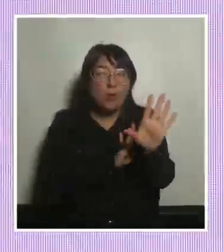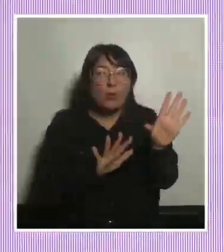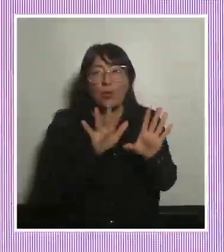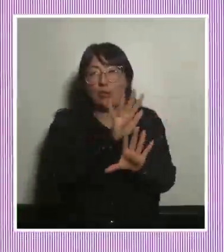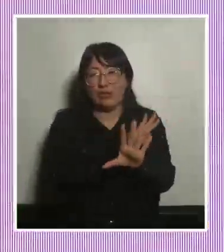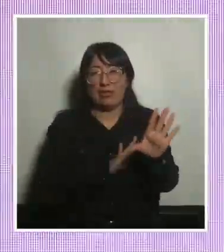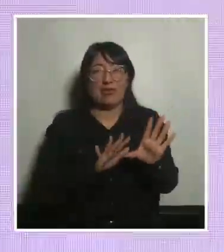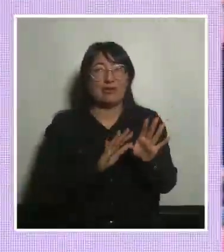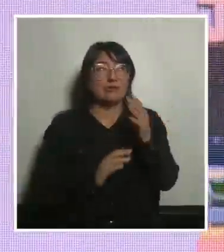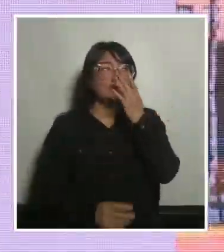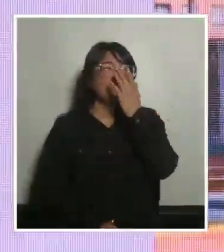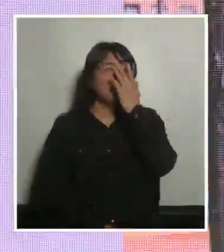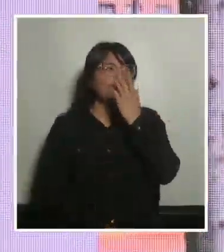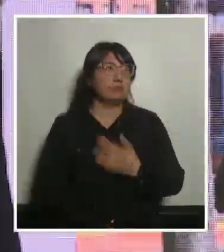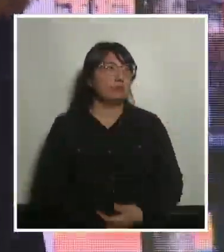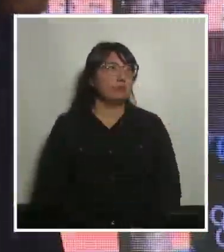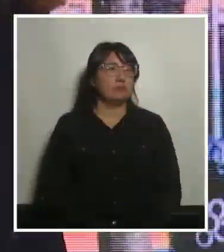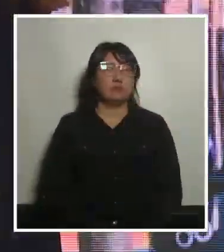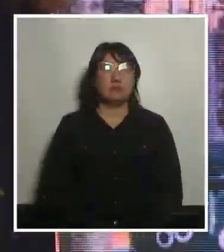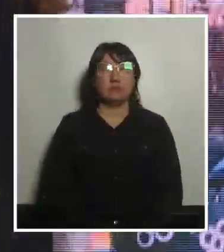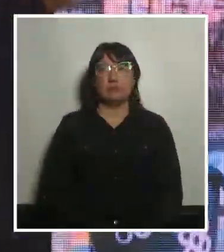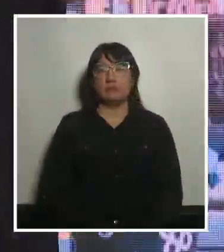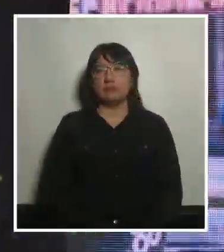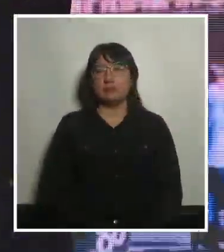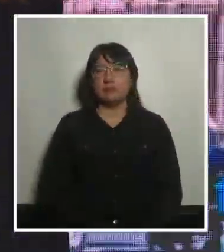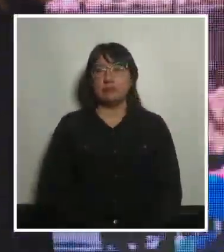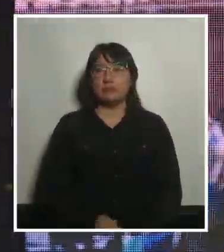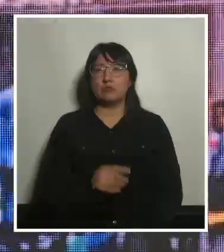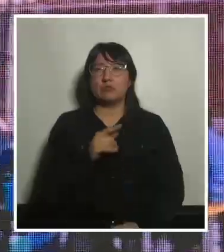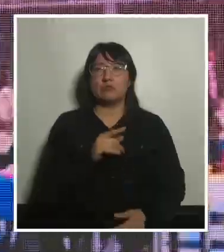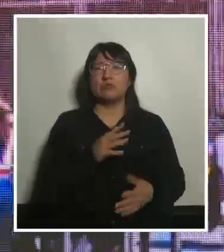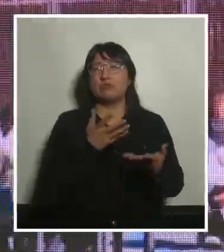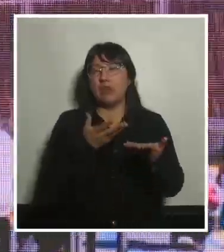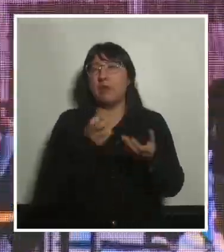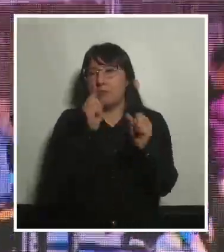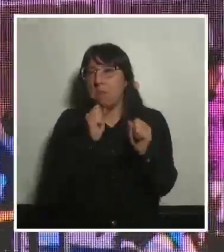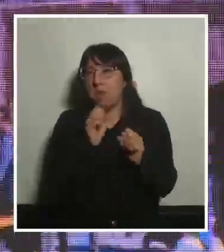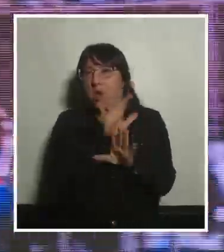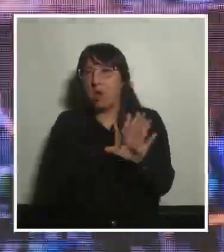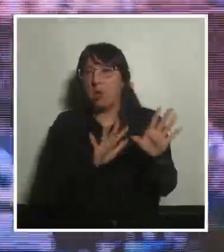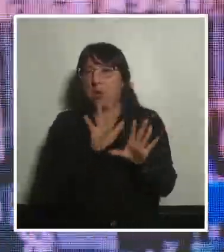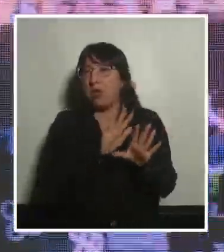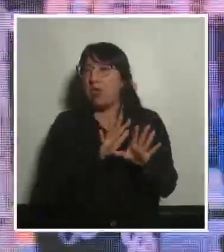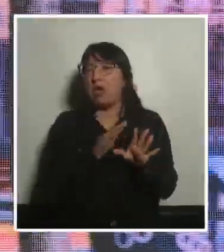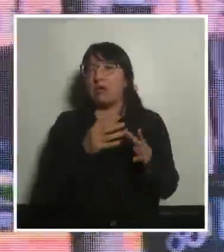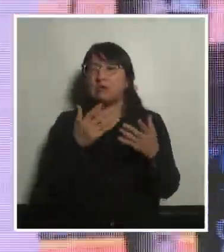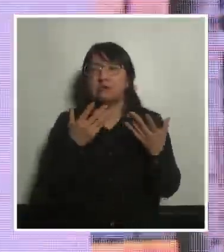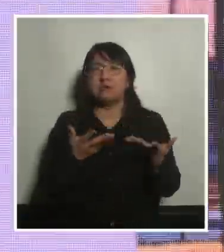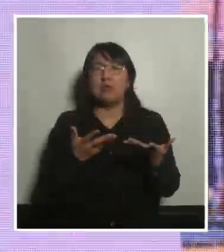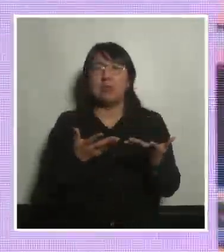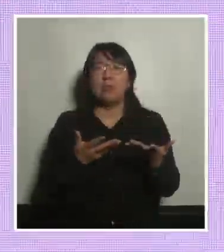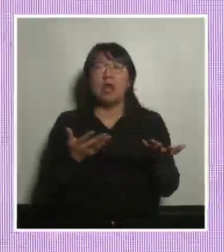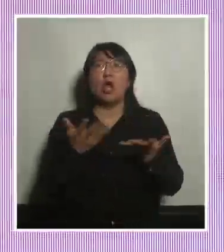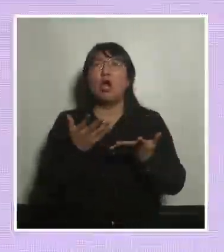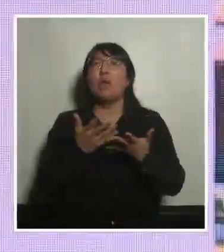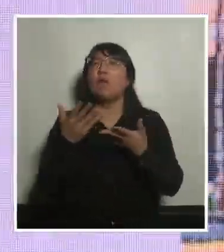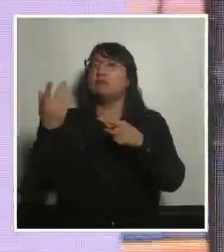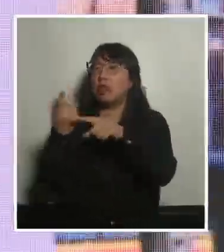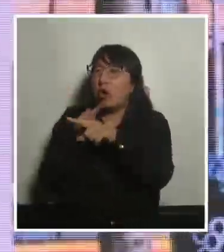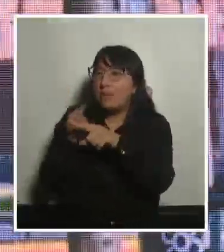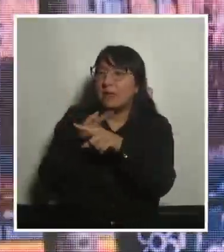y unas de otros a través de un diálogo